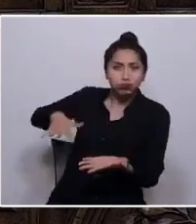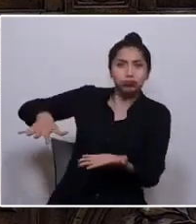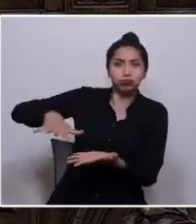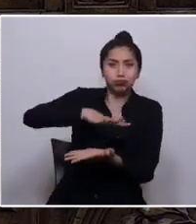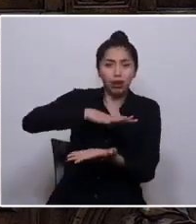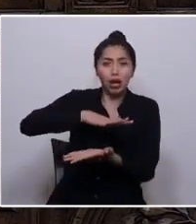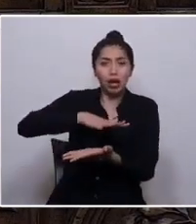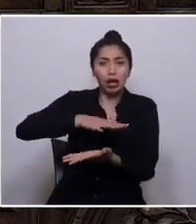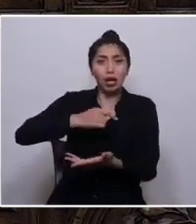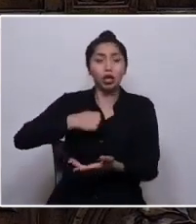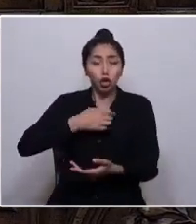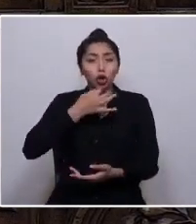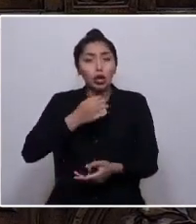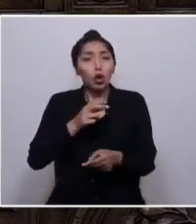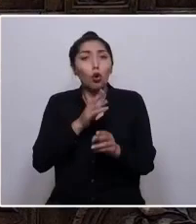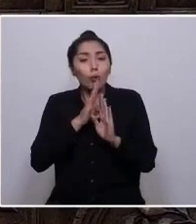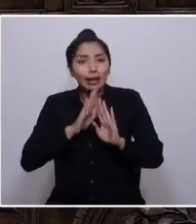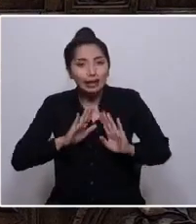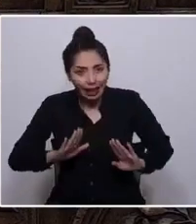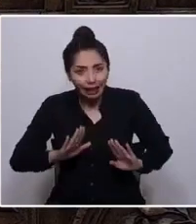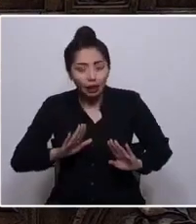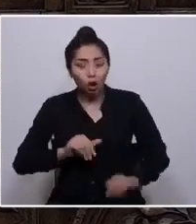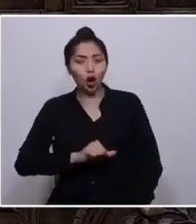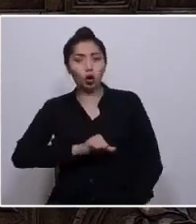pero también con orgullo. Seguimos.